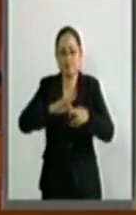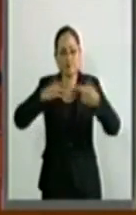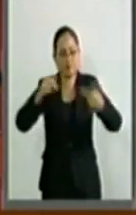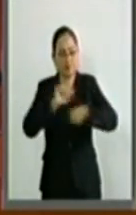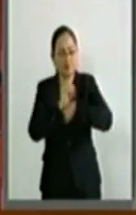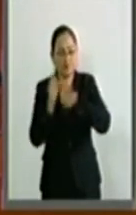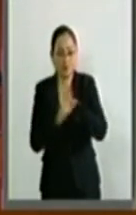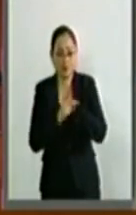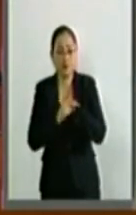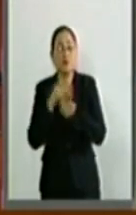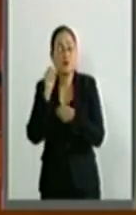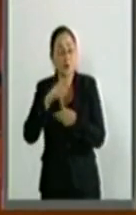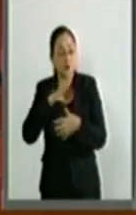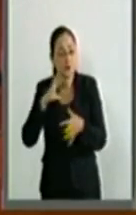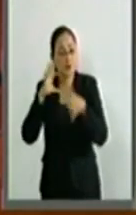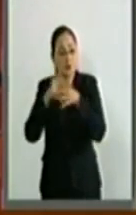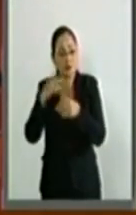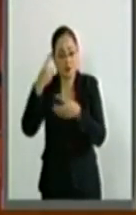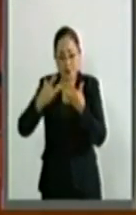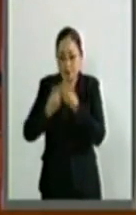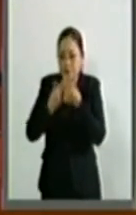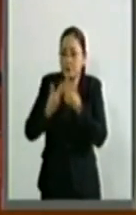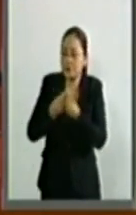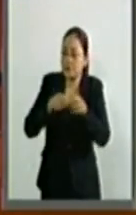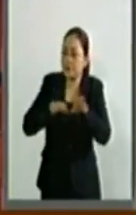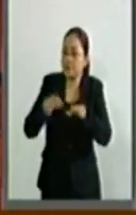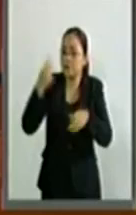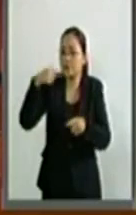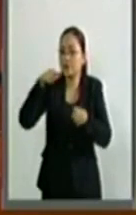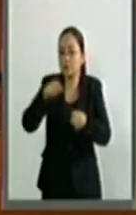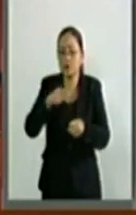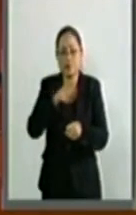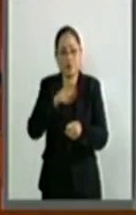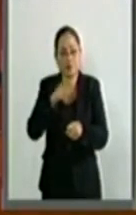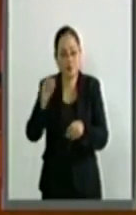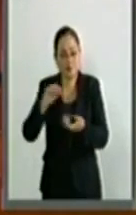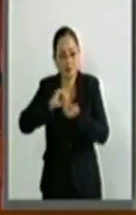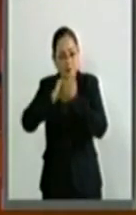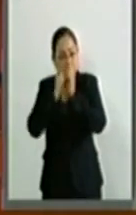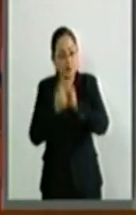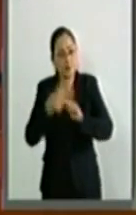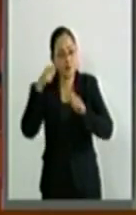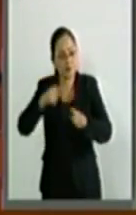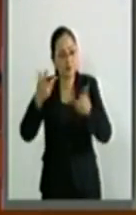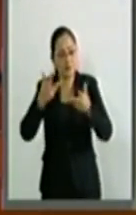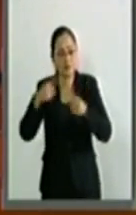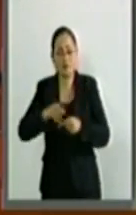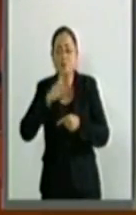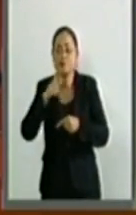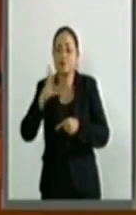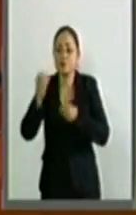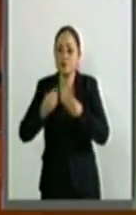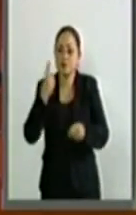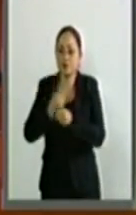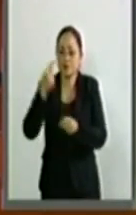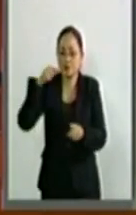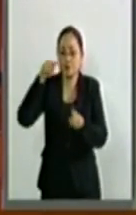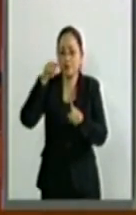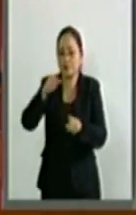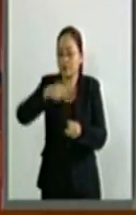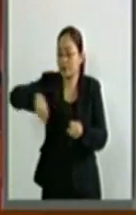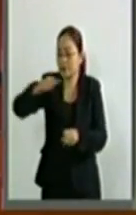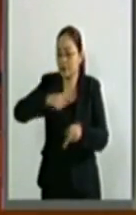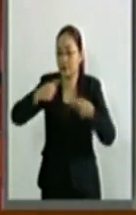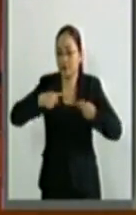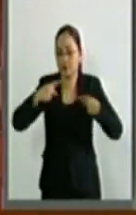y las acciones conjuntas que deben materializarse en mejores oportunidades para